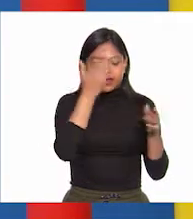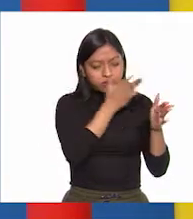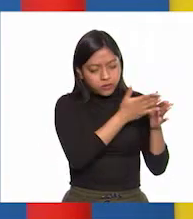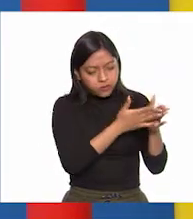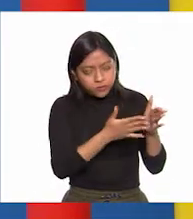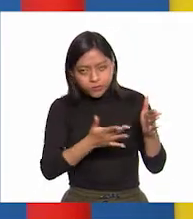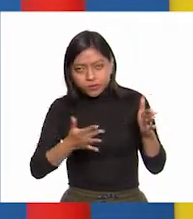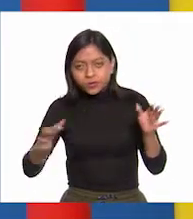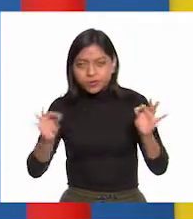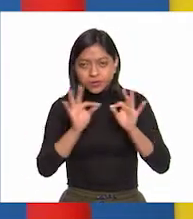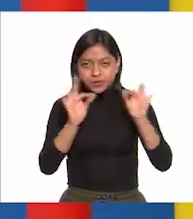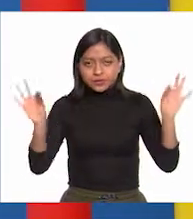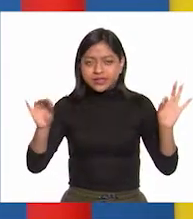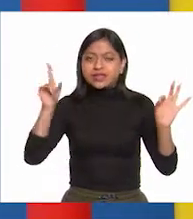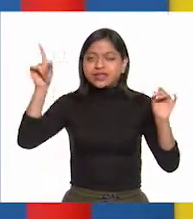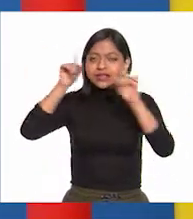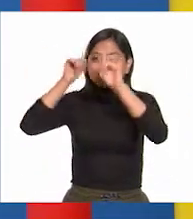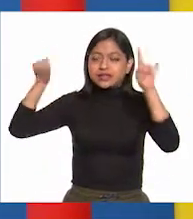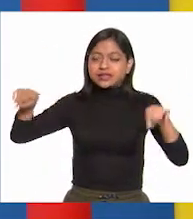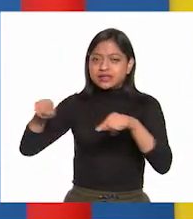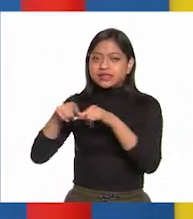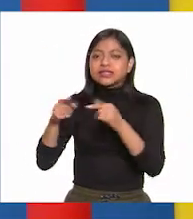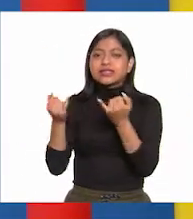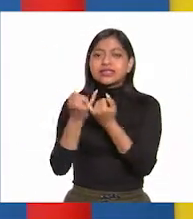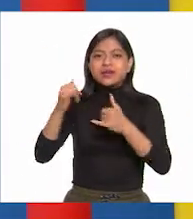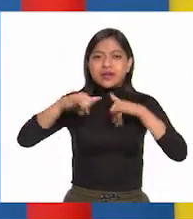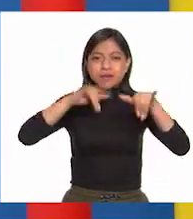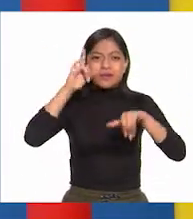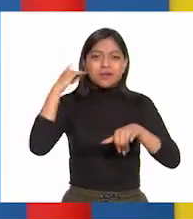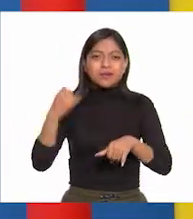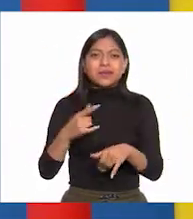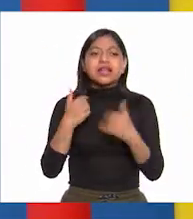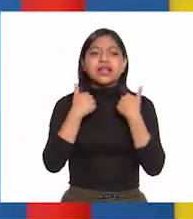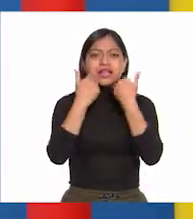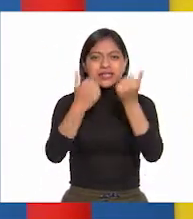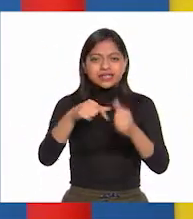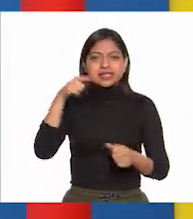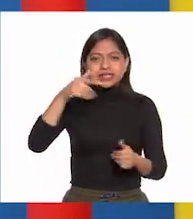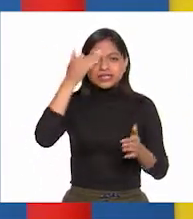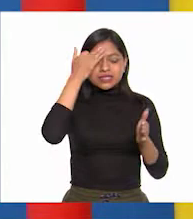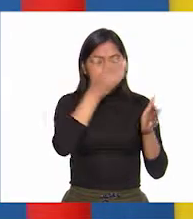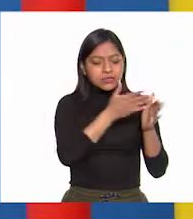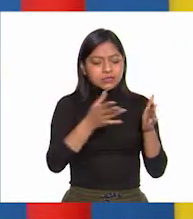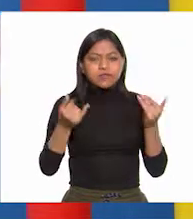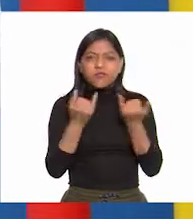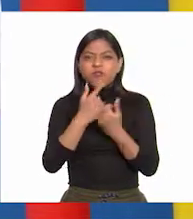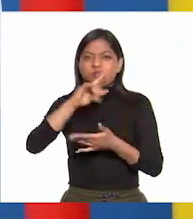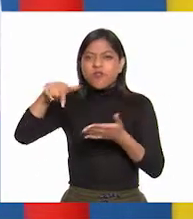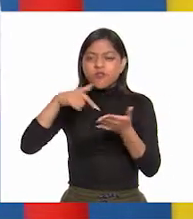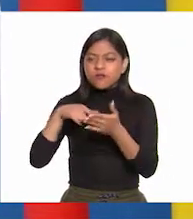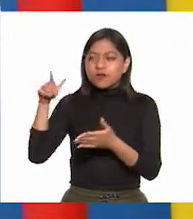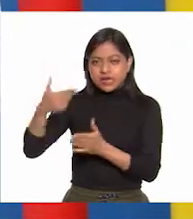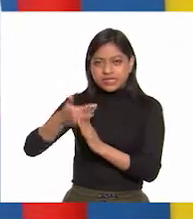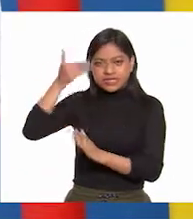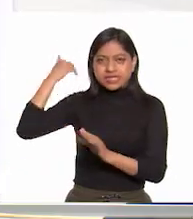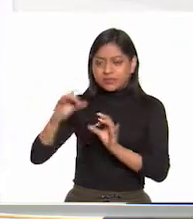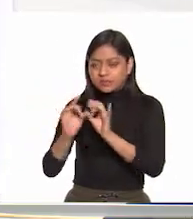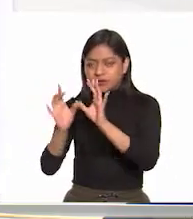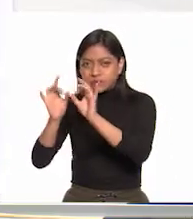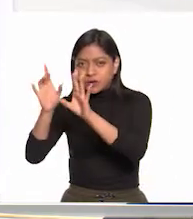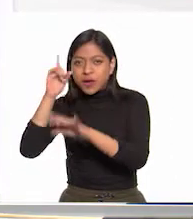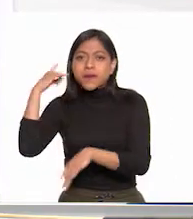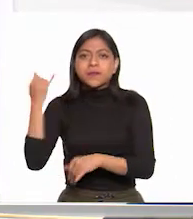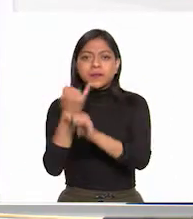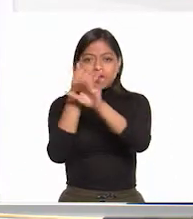que se encuentra en el pizarrón y el mapa será para ubicar temporal y geográficamente algunos de estos hechos? Así es, Jenny.